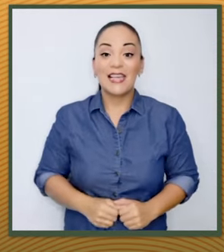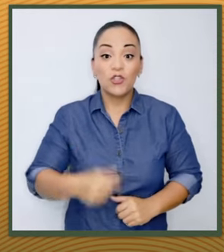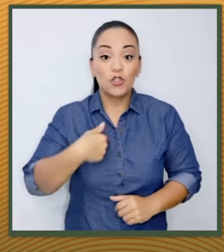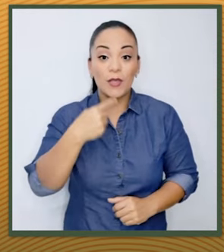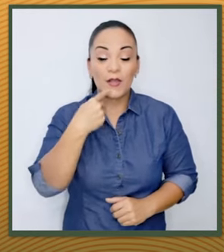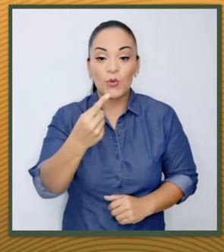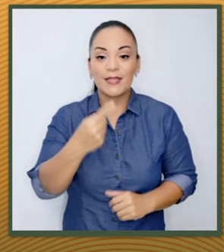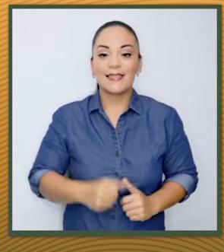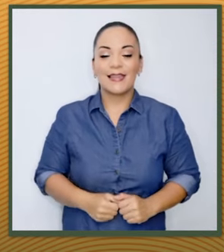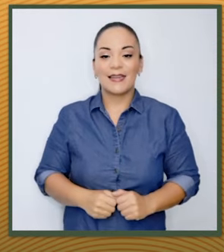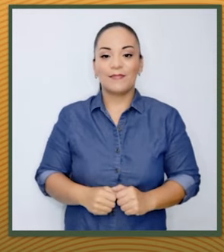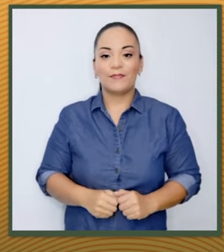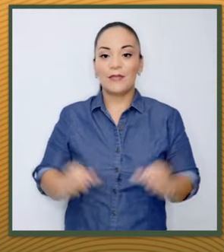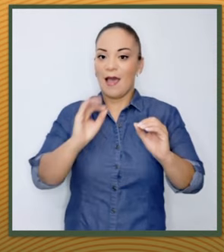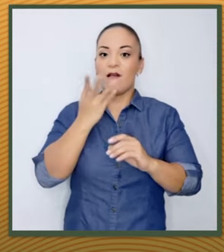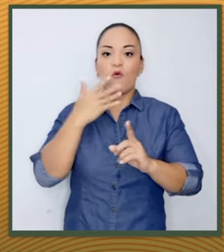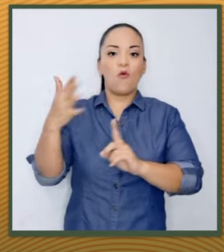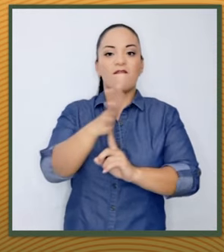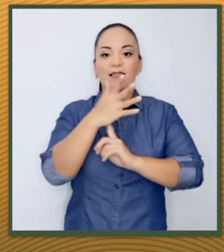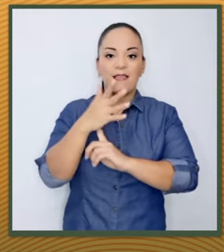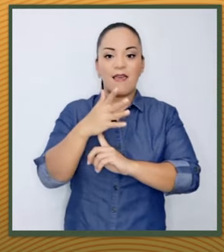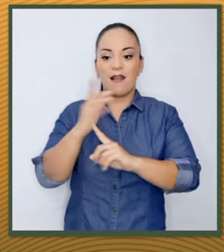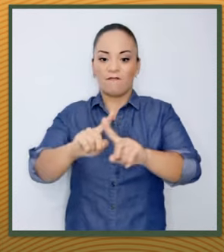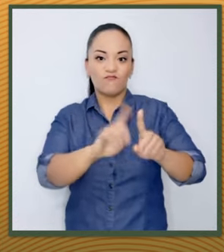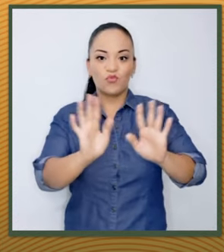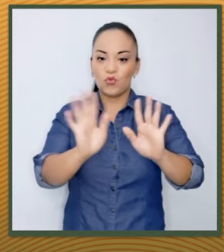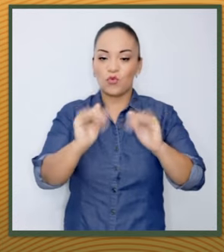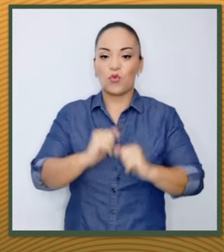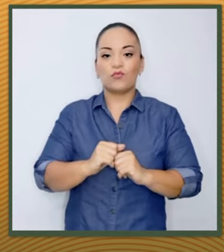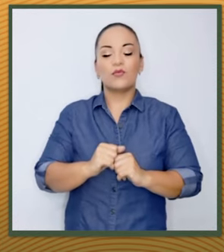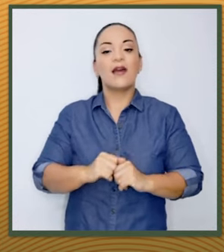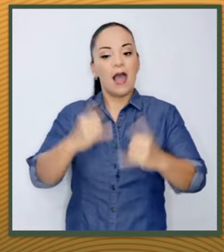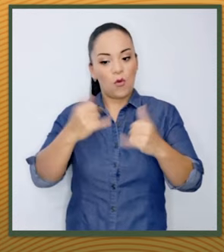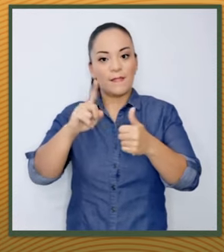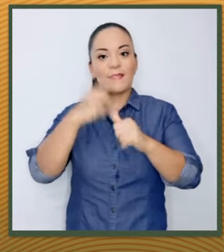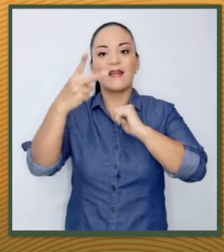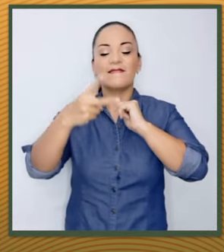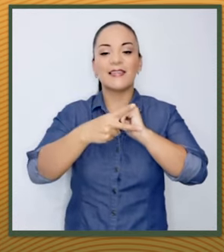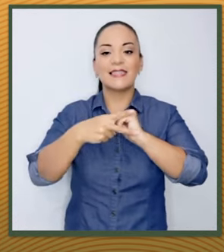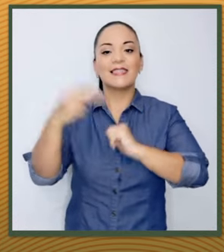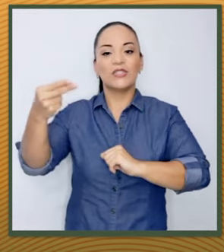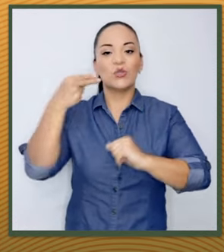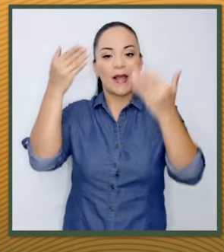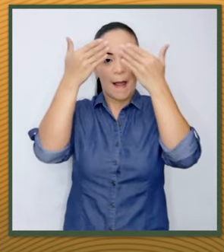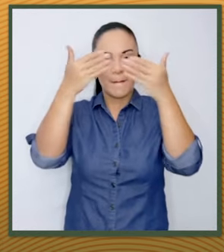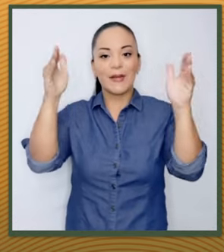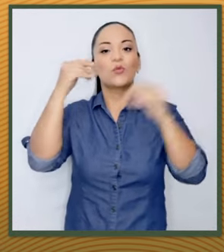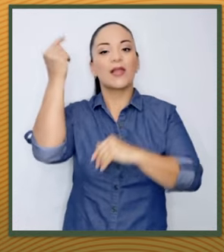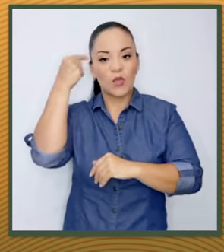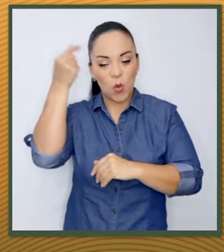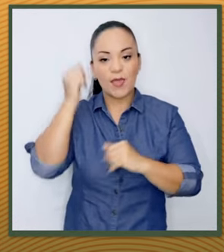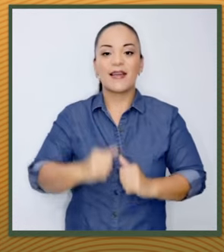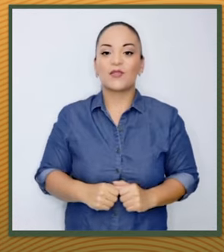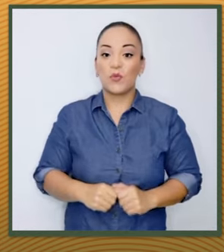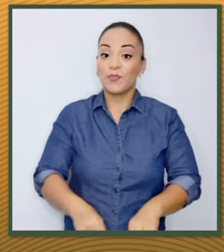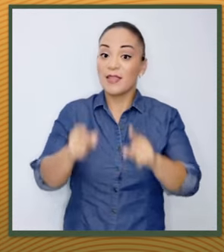Quiero decirles sin banderas políticas, sin colores políticos, que esta es la primera vez en la historia que hemos tenido esta apertura de un gobierno de